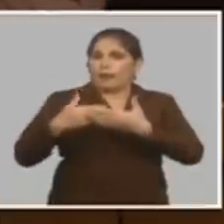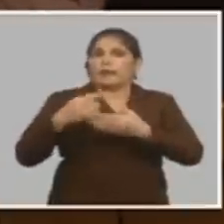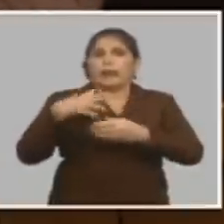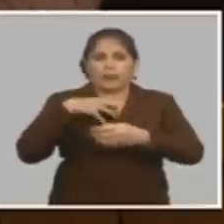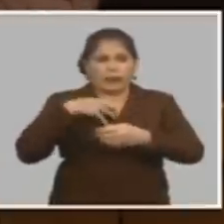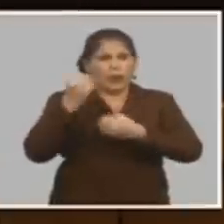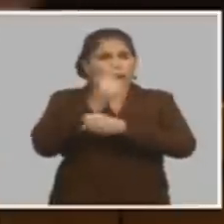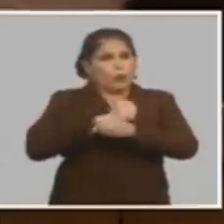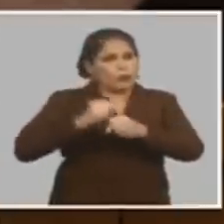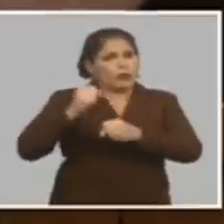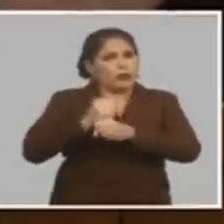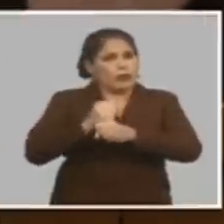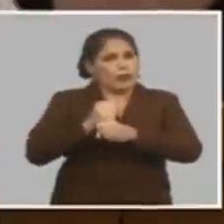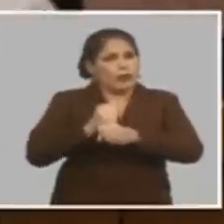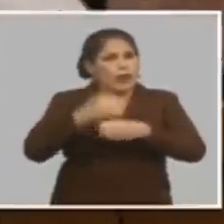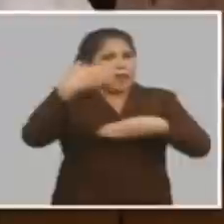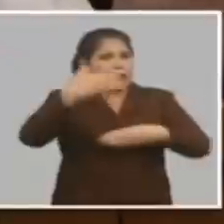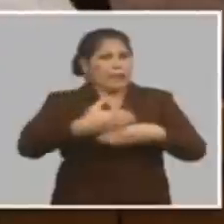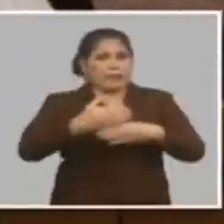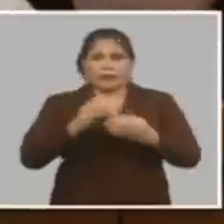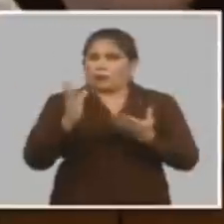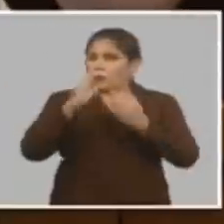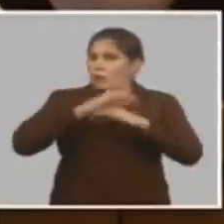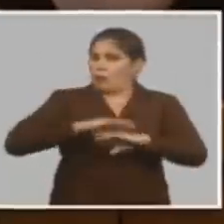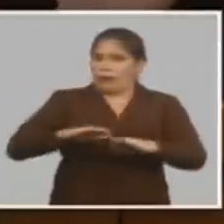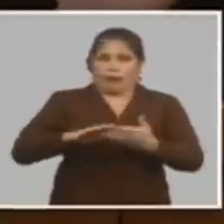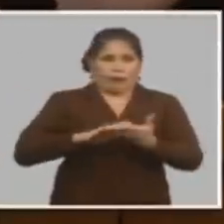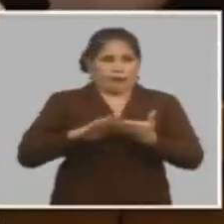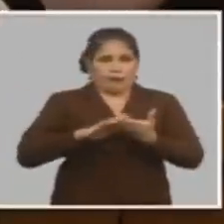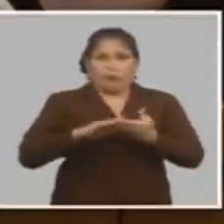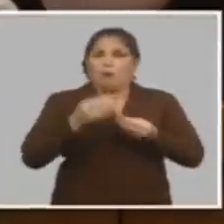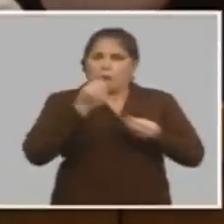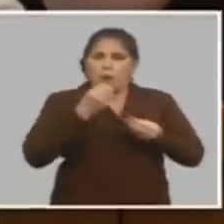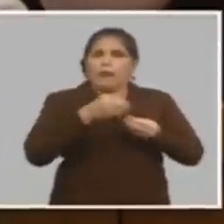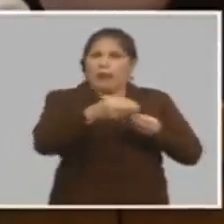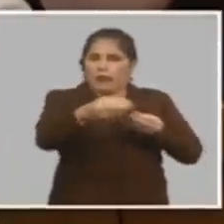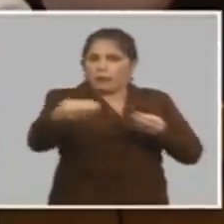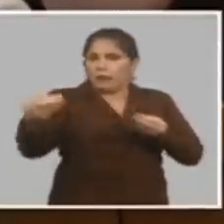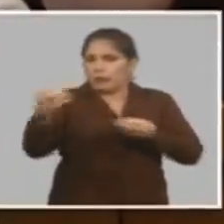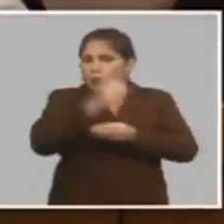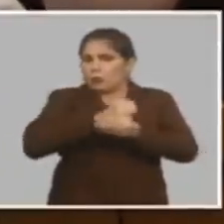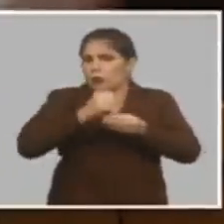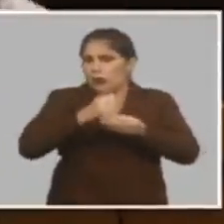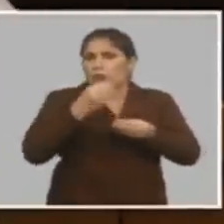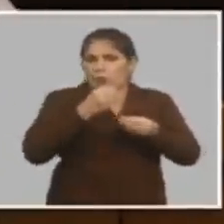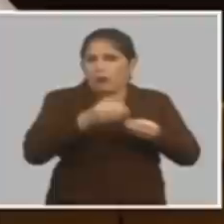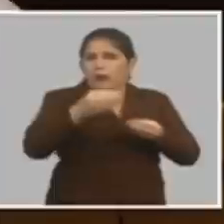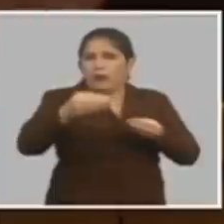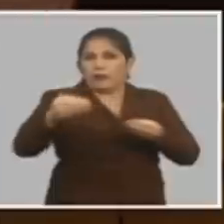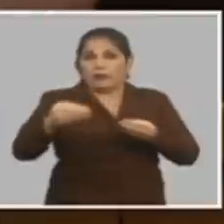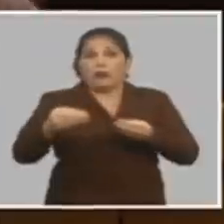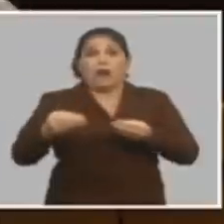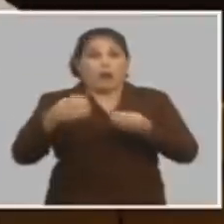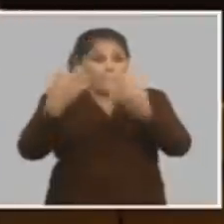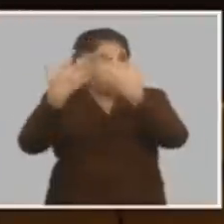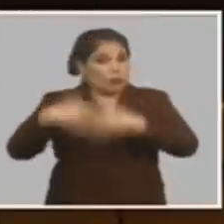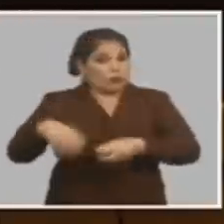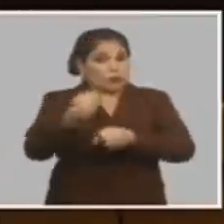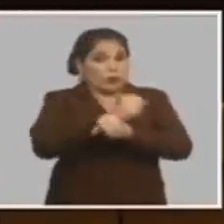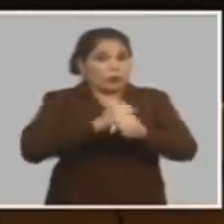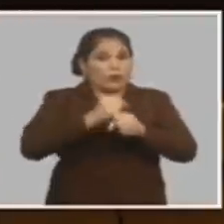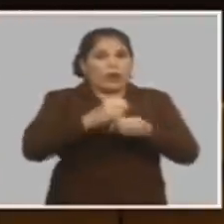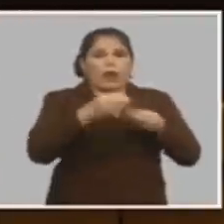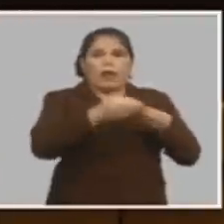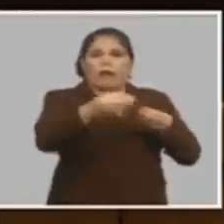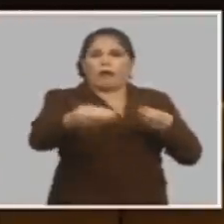utilidades y no tiene límite ni está condicionada nada para repartirla generó la utilidad y la reparte entre los